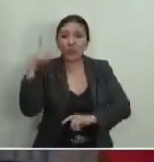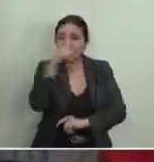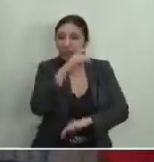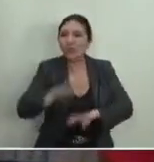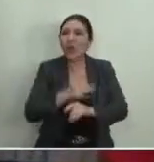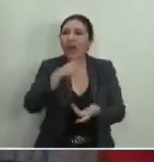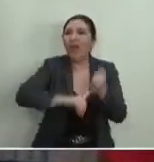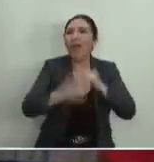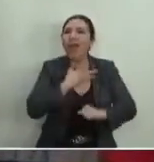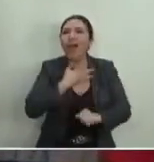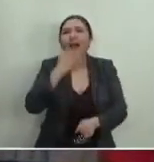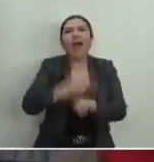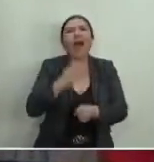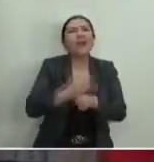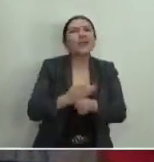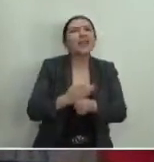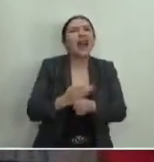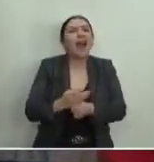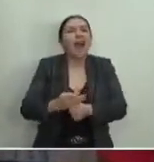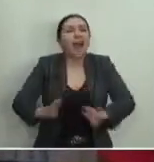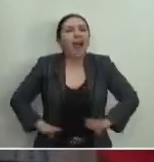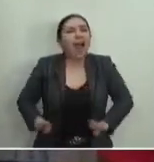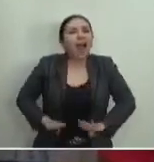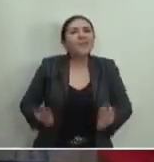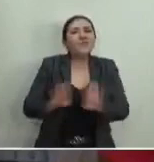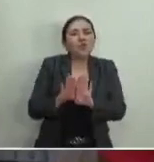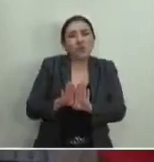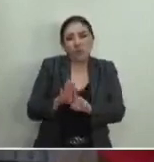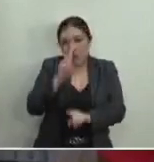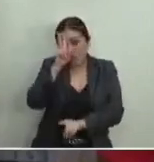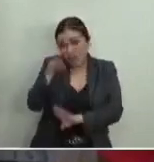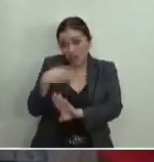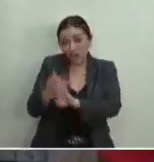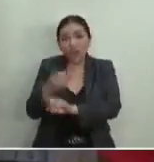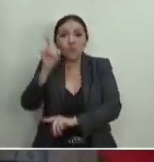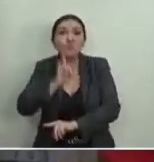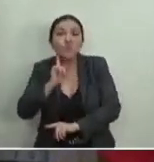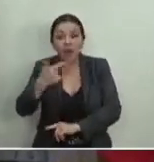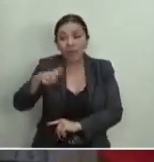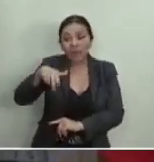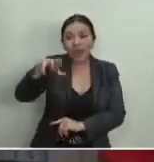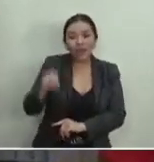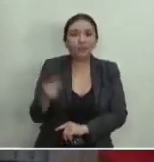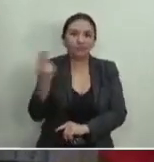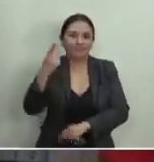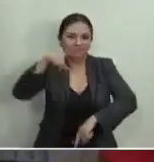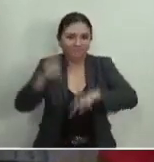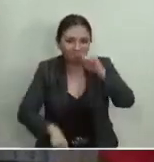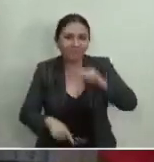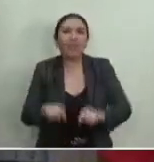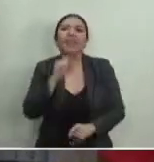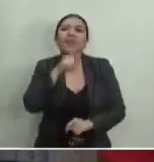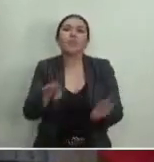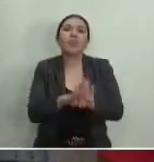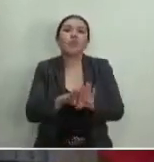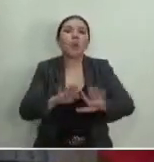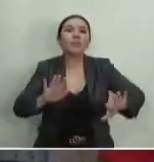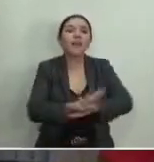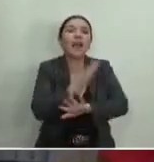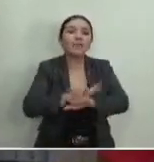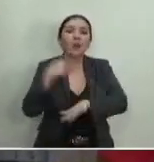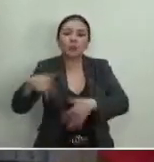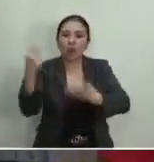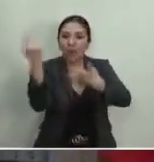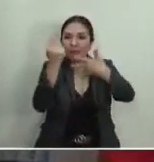dinámica que estamos viviendo de cara a enfrentar la violencia política de género, tanto en la lógica de la actualización de sus elementos